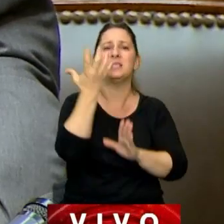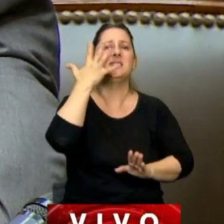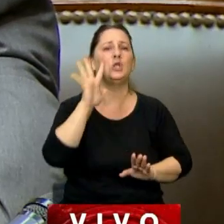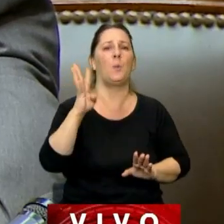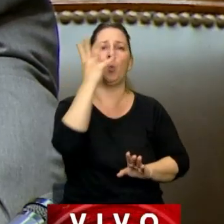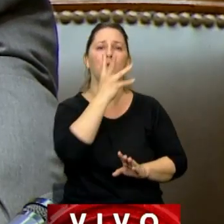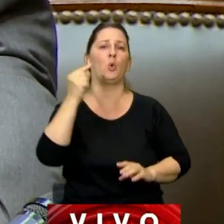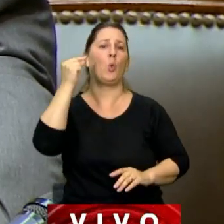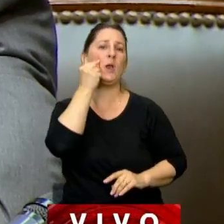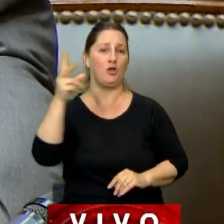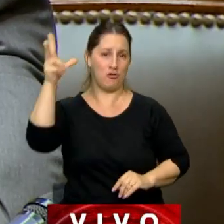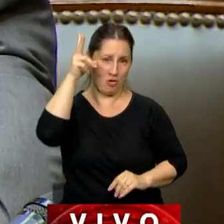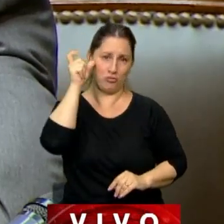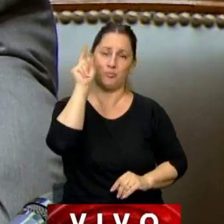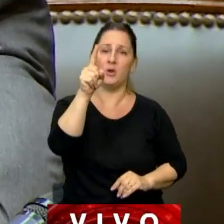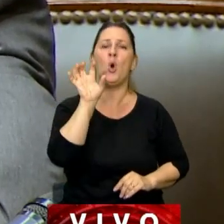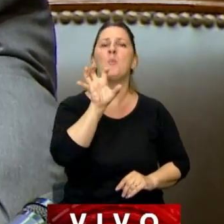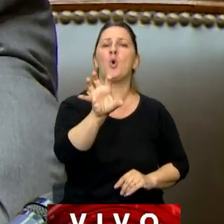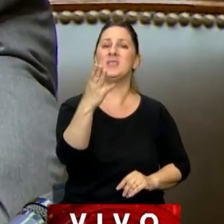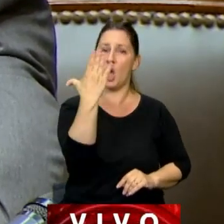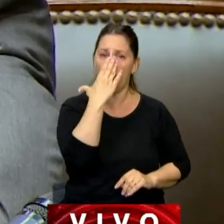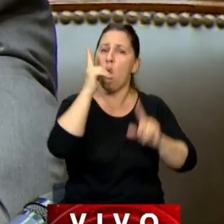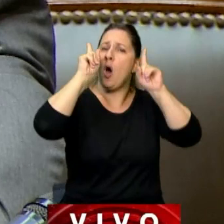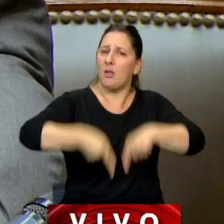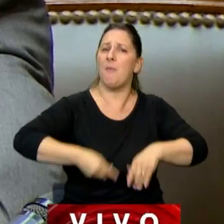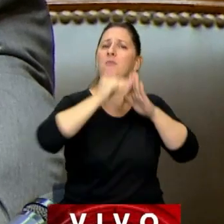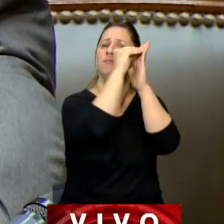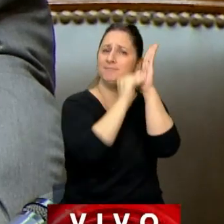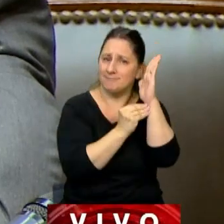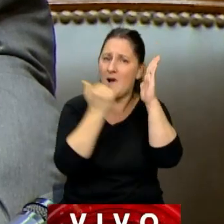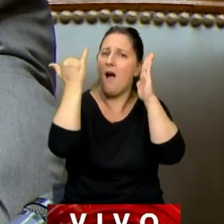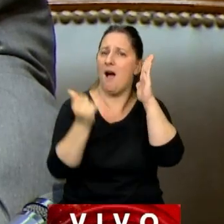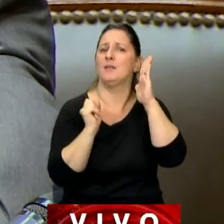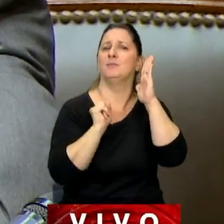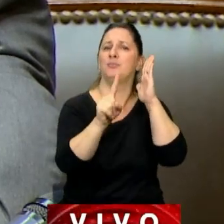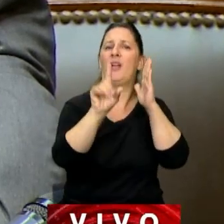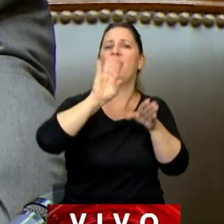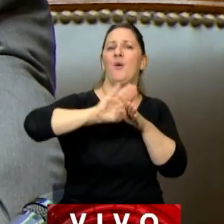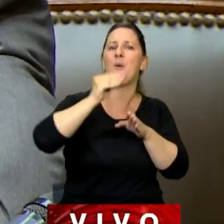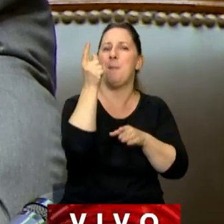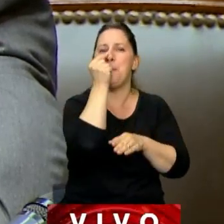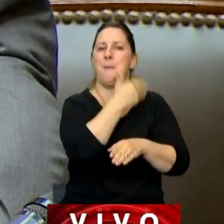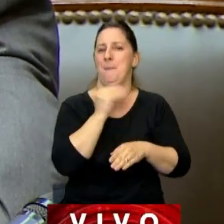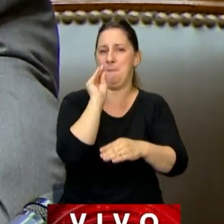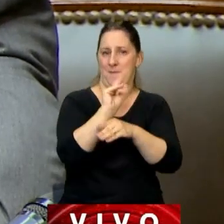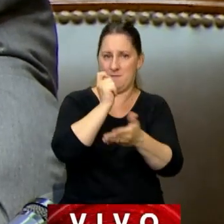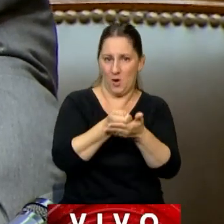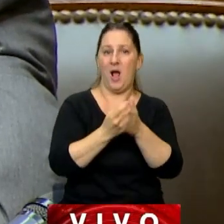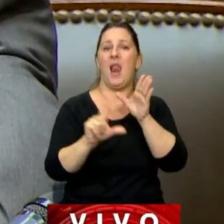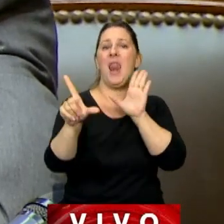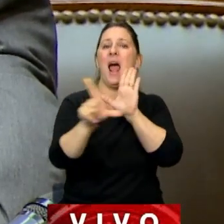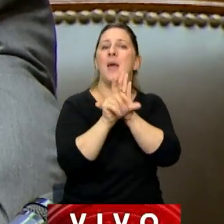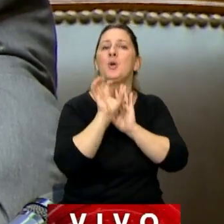.448. La provincia de Córdoba también tiene su registro de deudores alimentarios creado por la ley